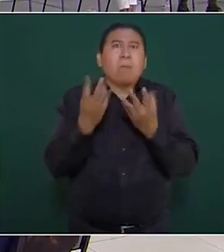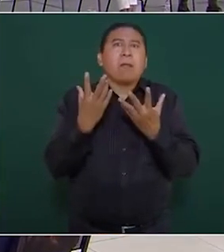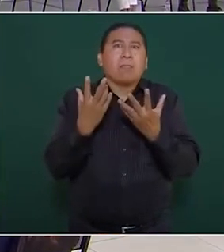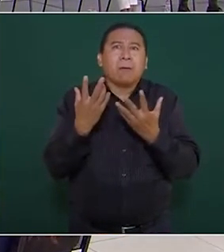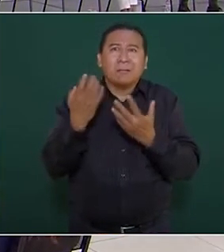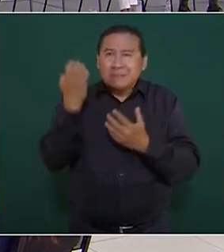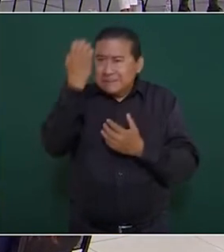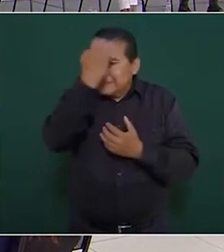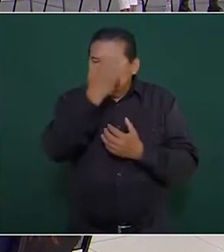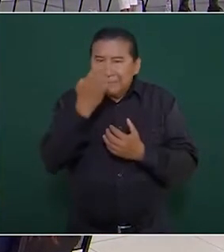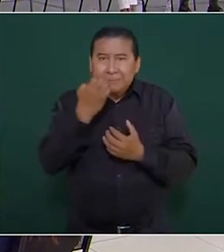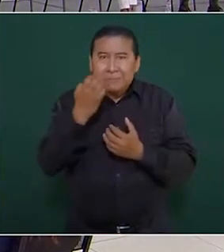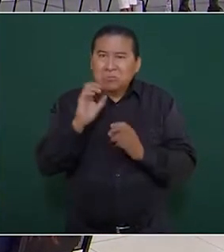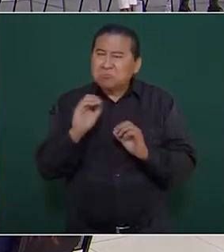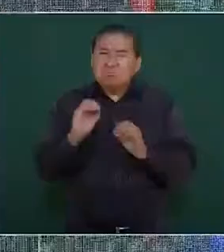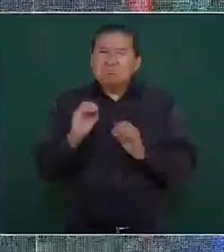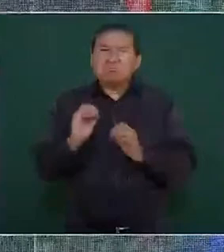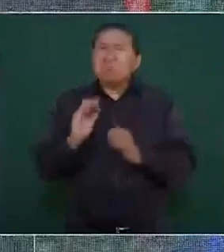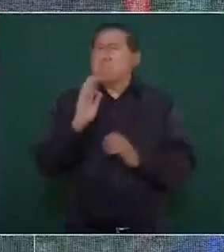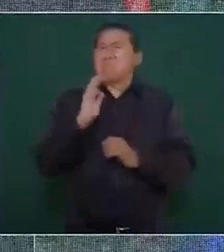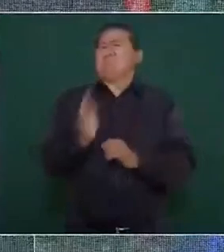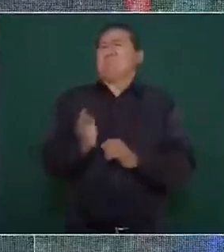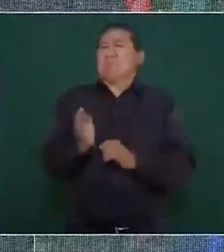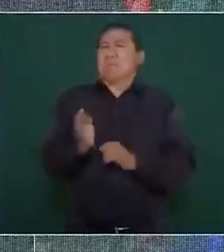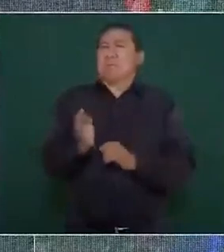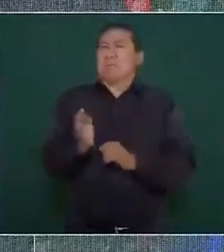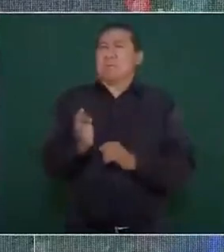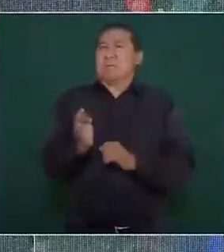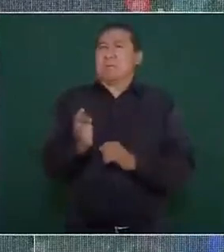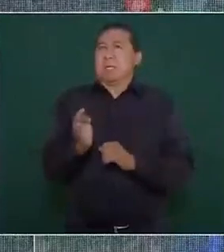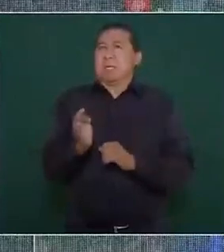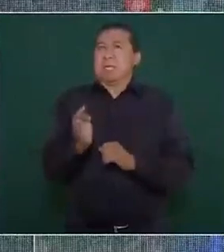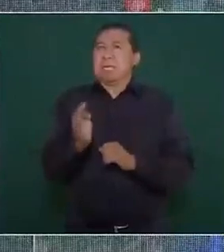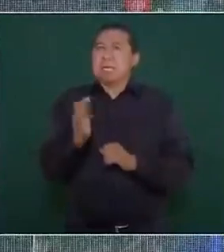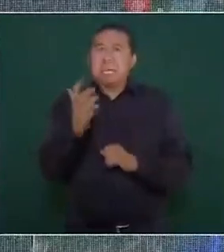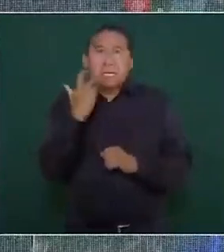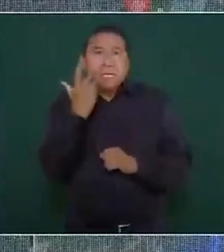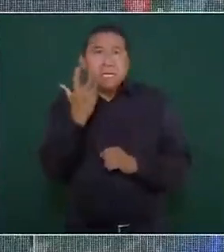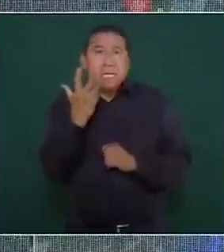y quieren sacar raja,